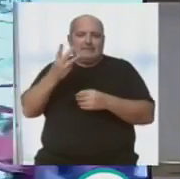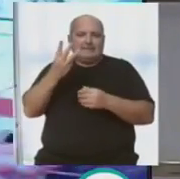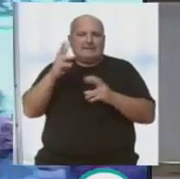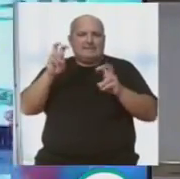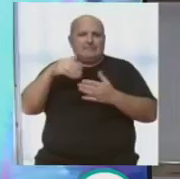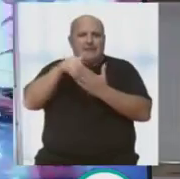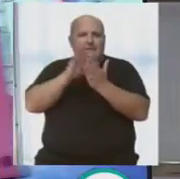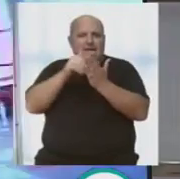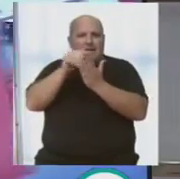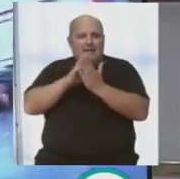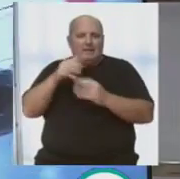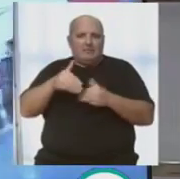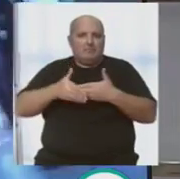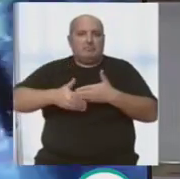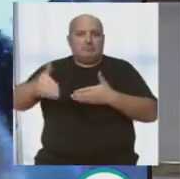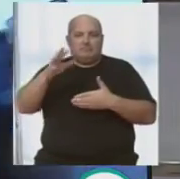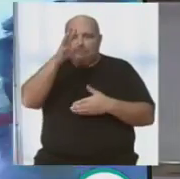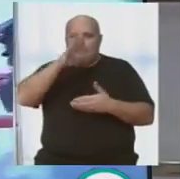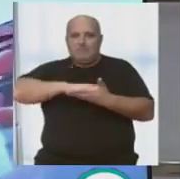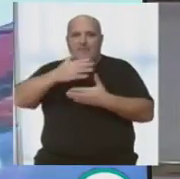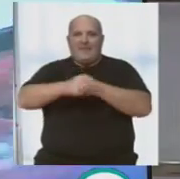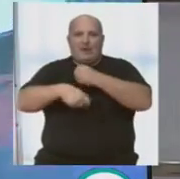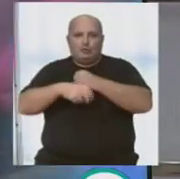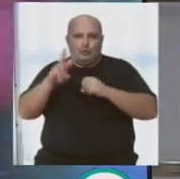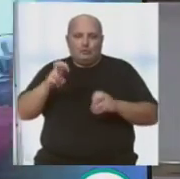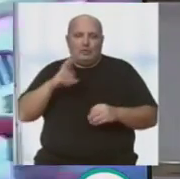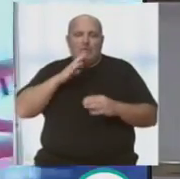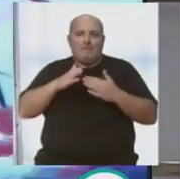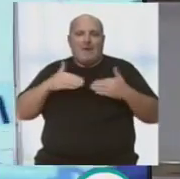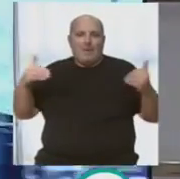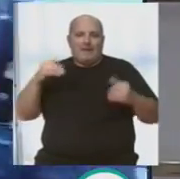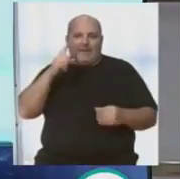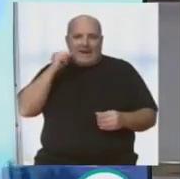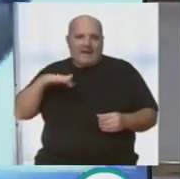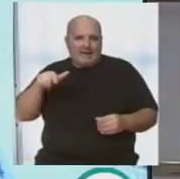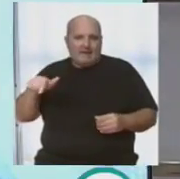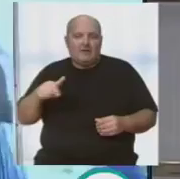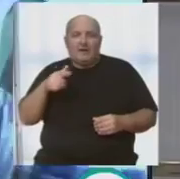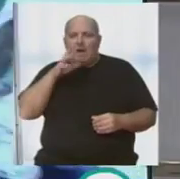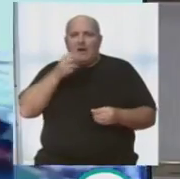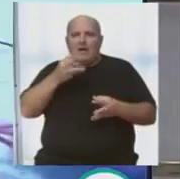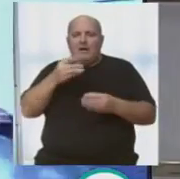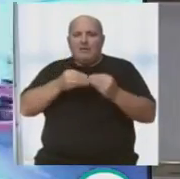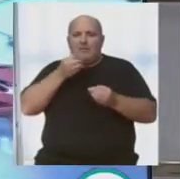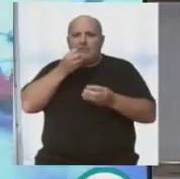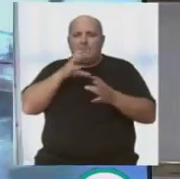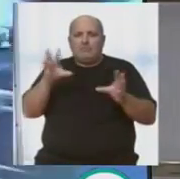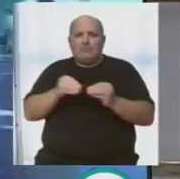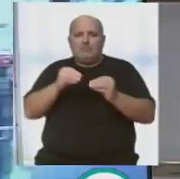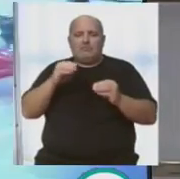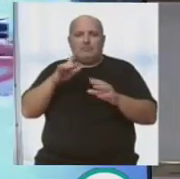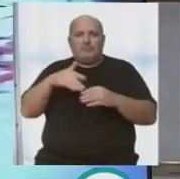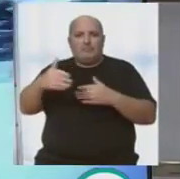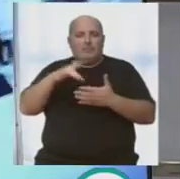grandes carteles que tendremos a lo largo del mes de agosto en el baluarte de la Candelaria. Pero antes le hacemos la crónica de algunos de los